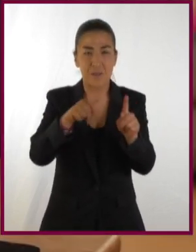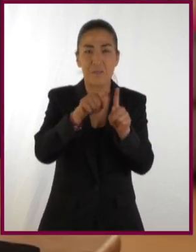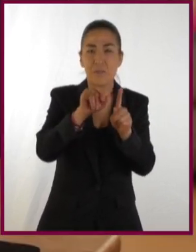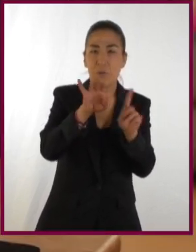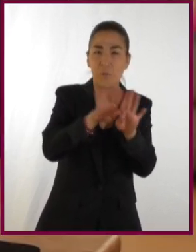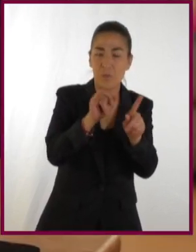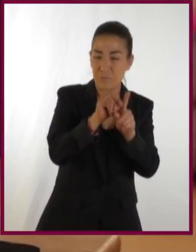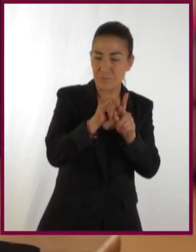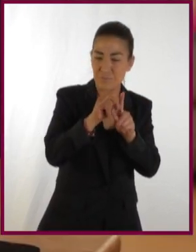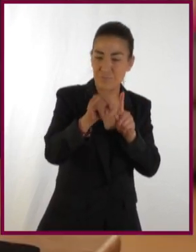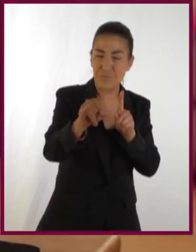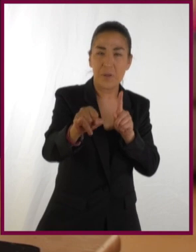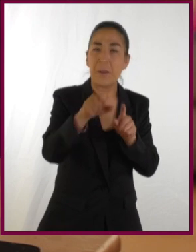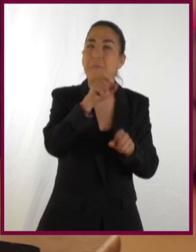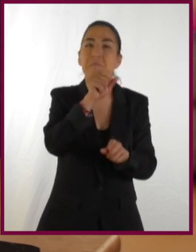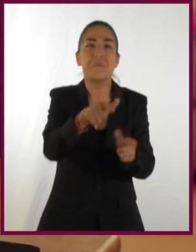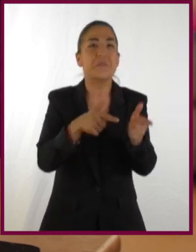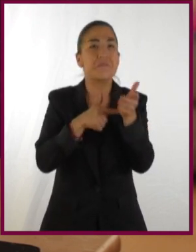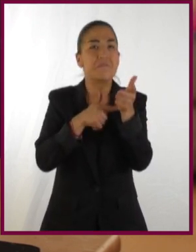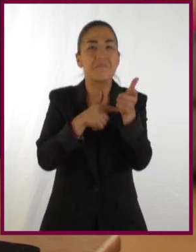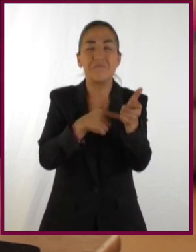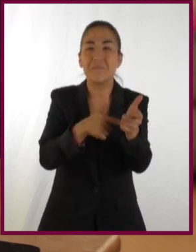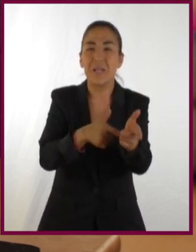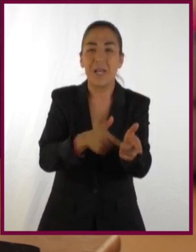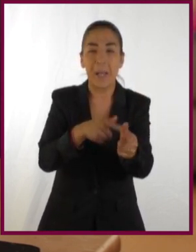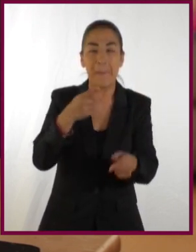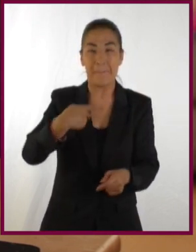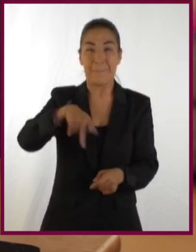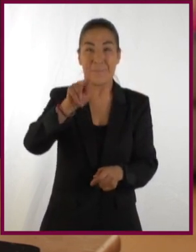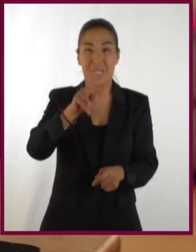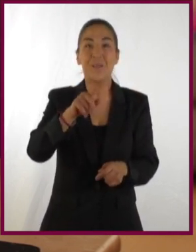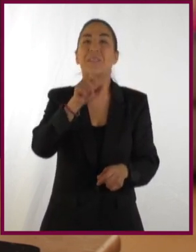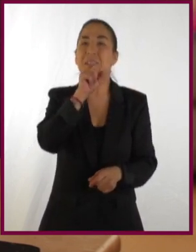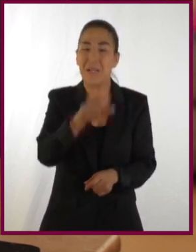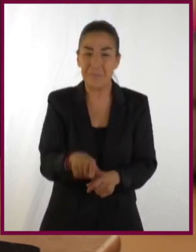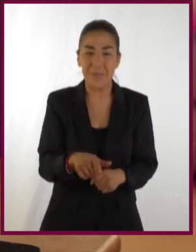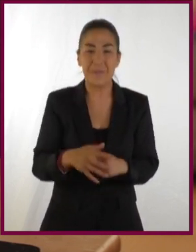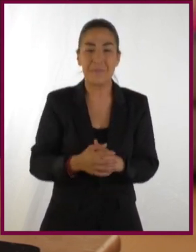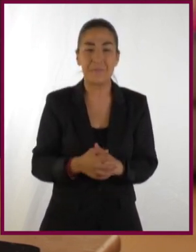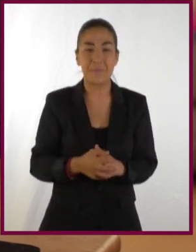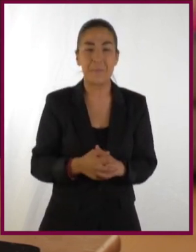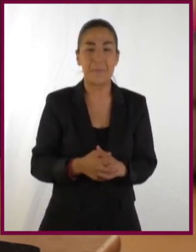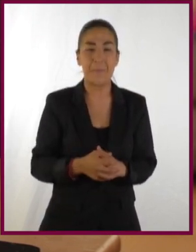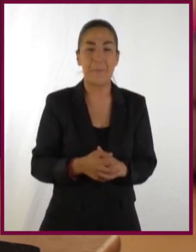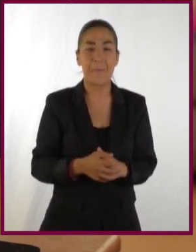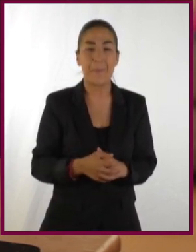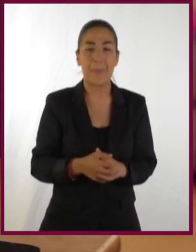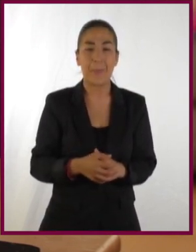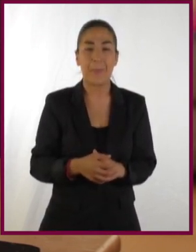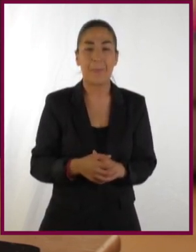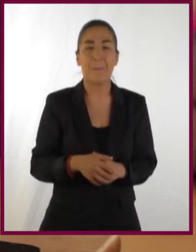la Tierra con respecto al Sol, fíjate, es bien bonito, es una constante. Pero, además,